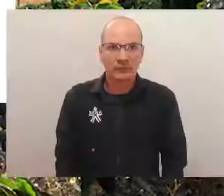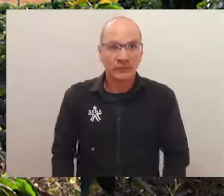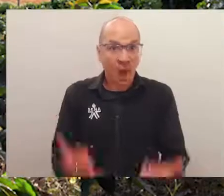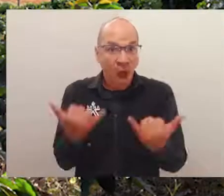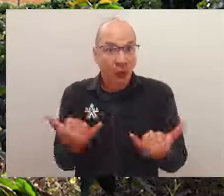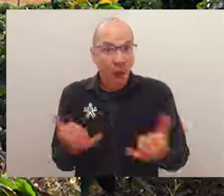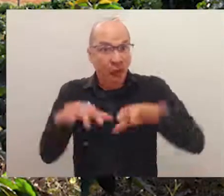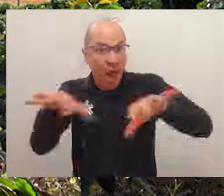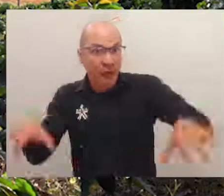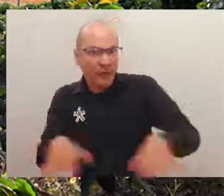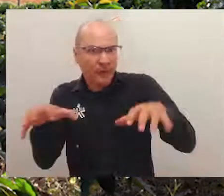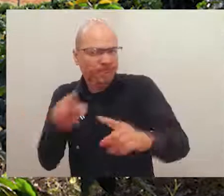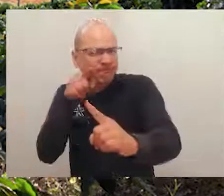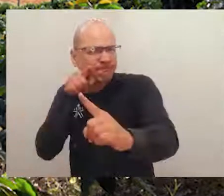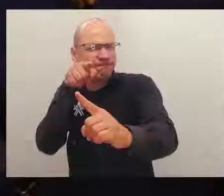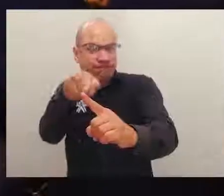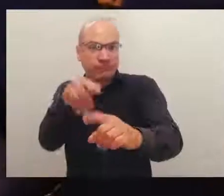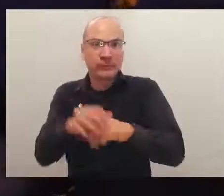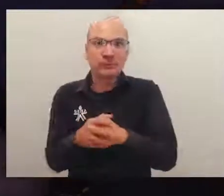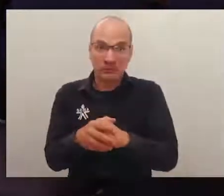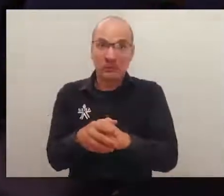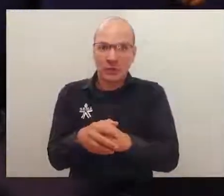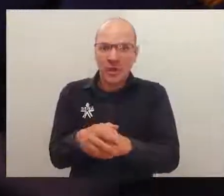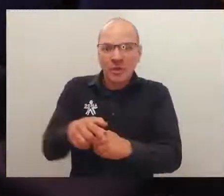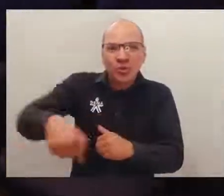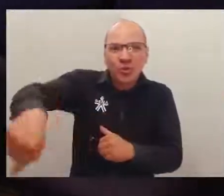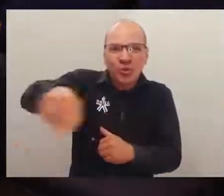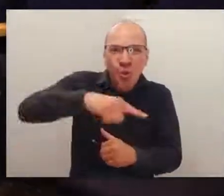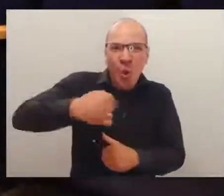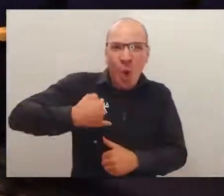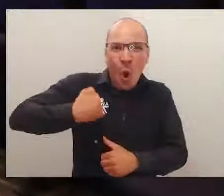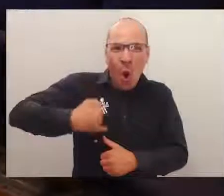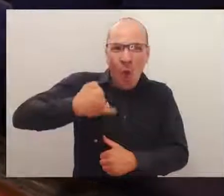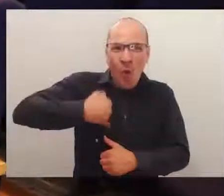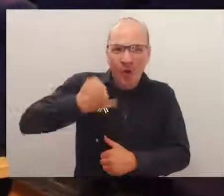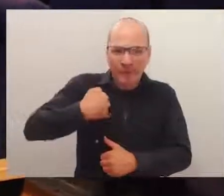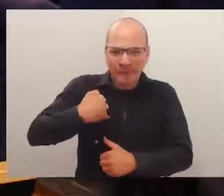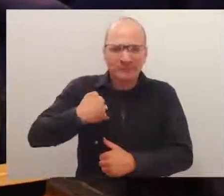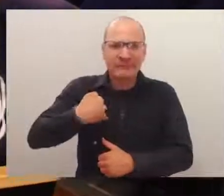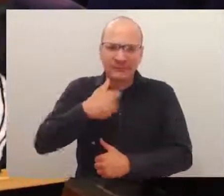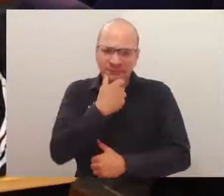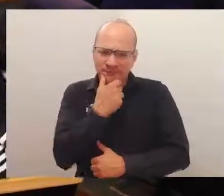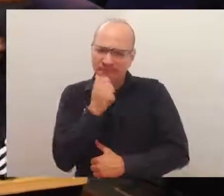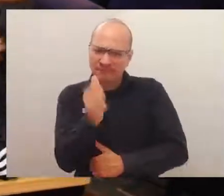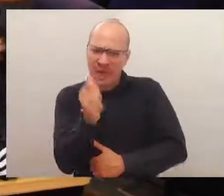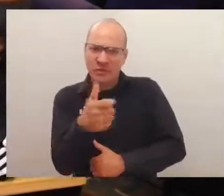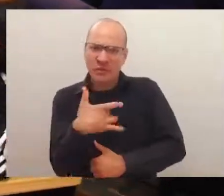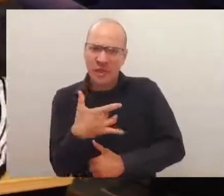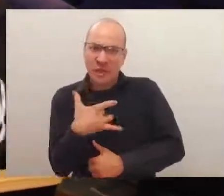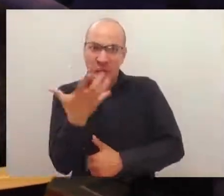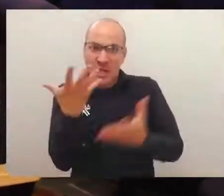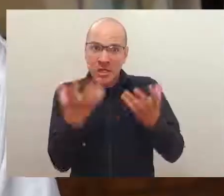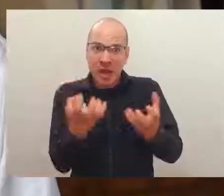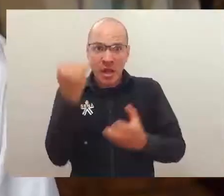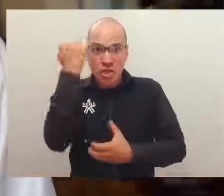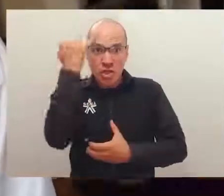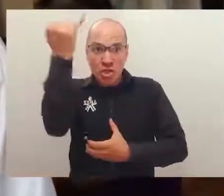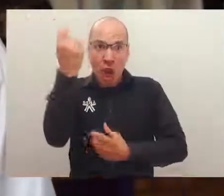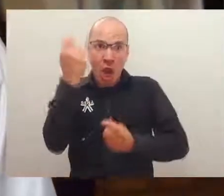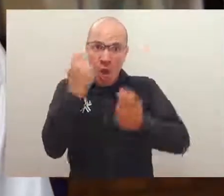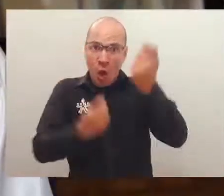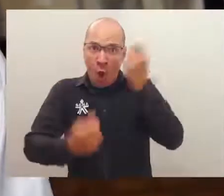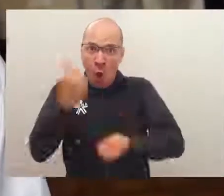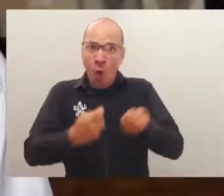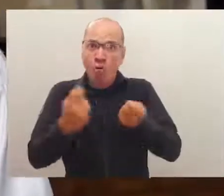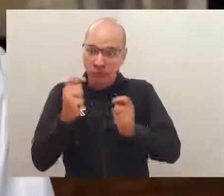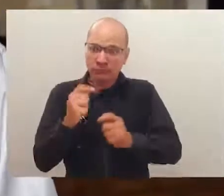A ver, estos eventos lo que pretenden es despertar el espíritu emprendedor en los jóvenes, en que ellos